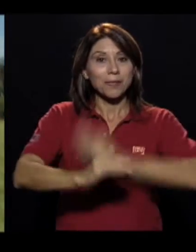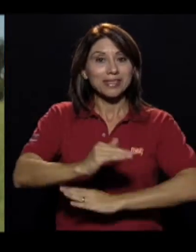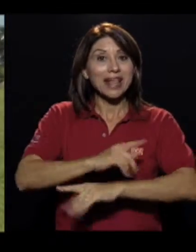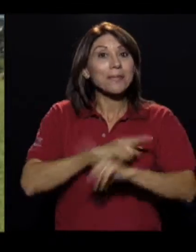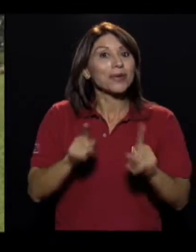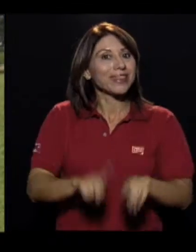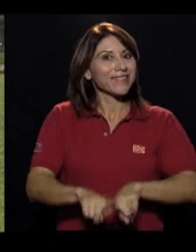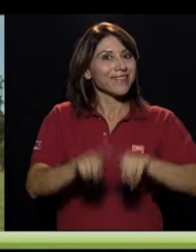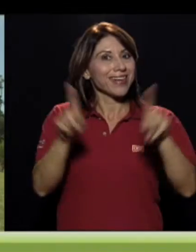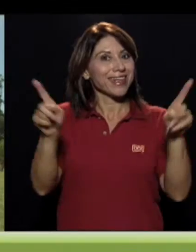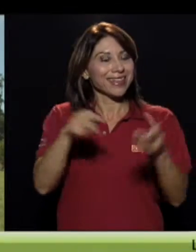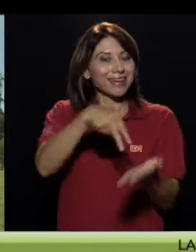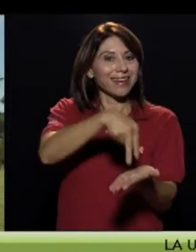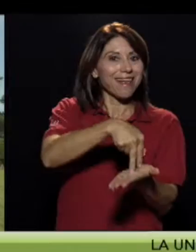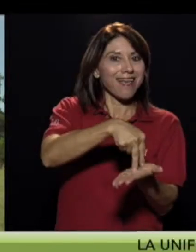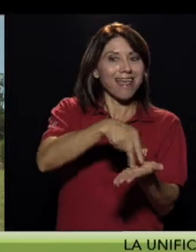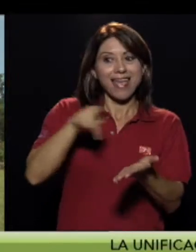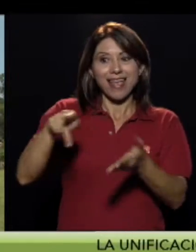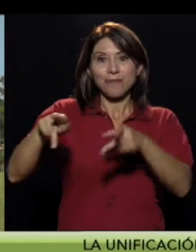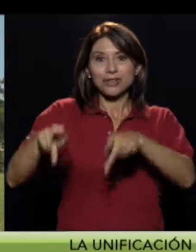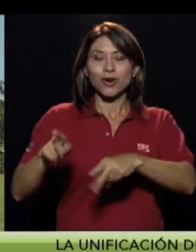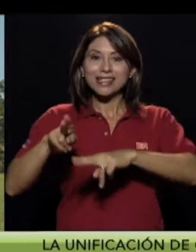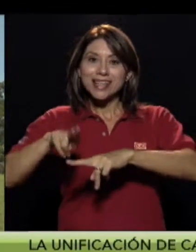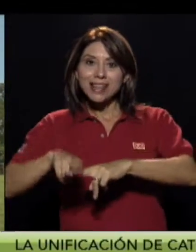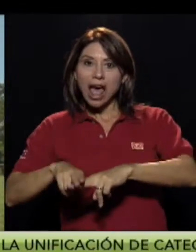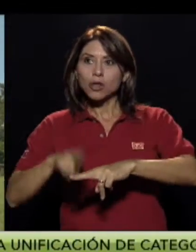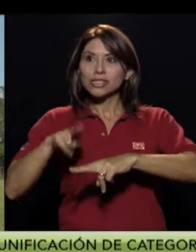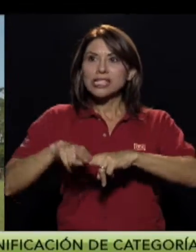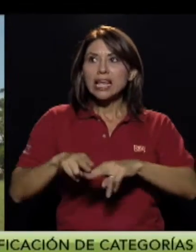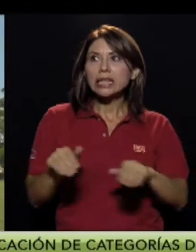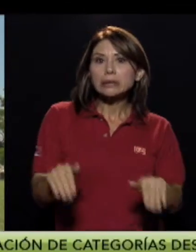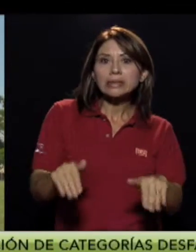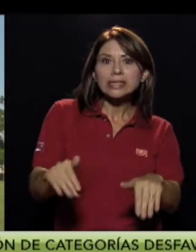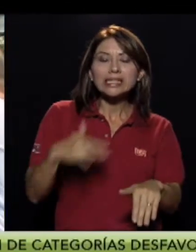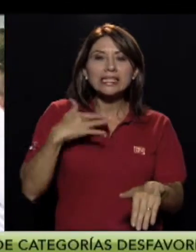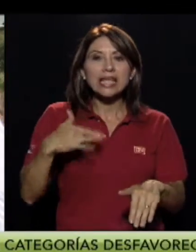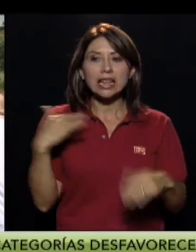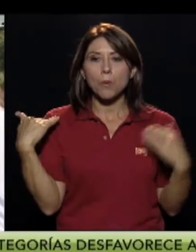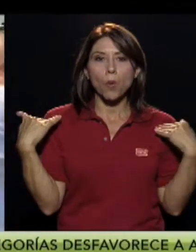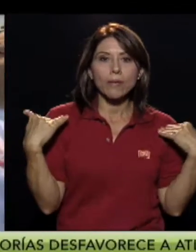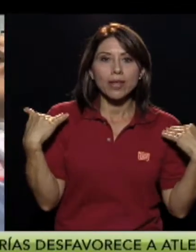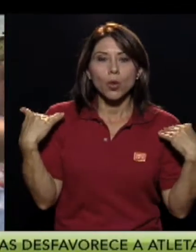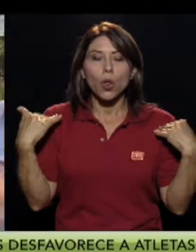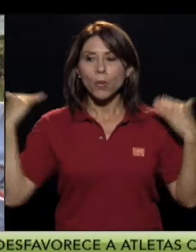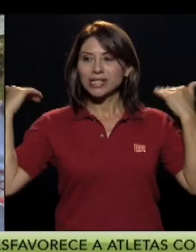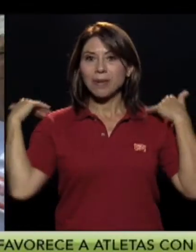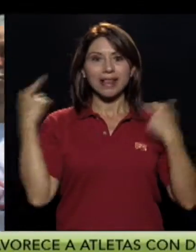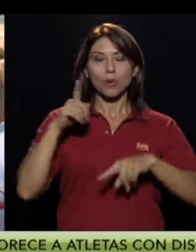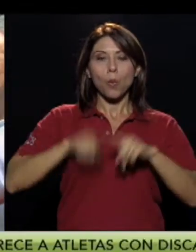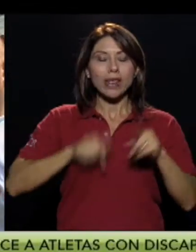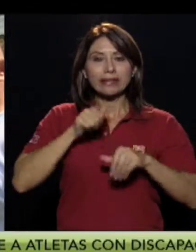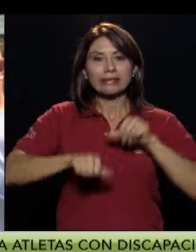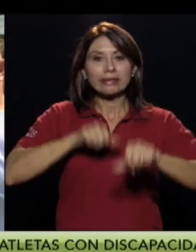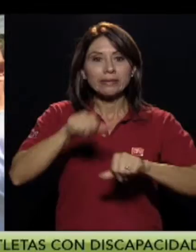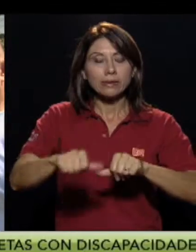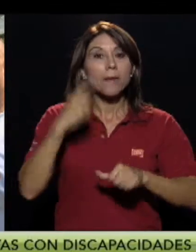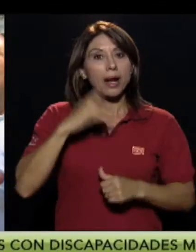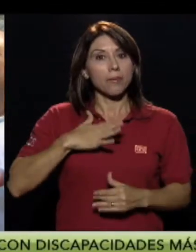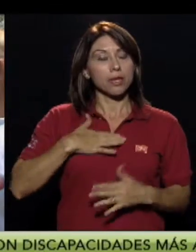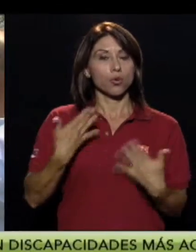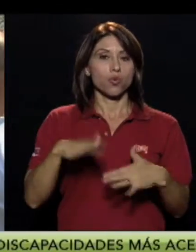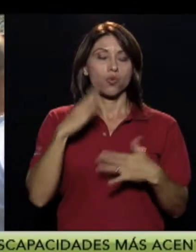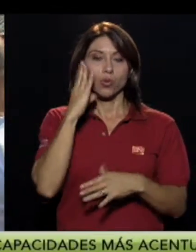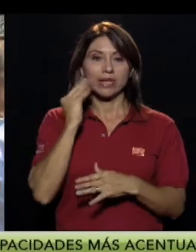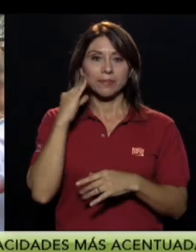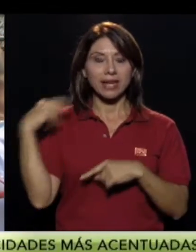se sienta en esa silla y usted siente que la espalda no le da, que el movimiento de hombro es distinto, entonces hasta para mí ha sido